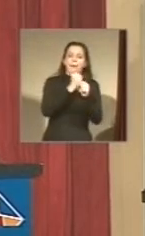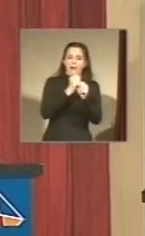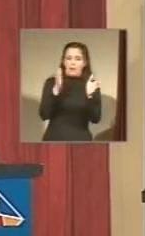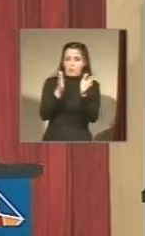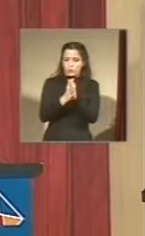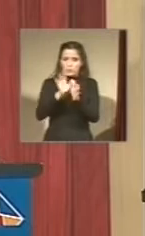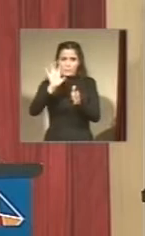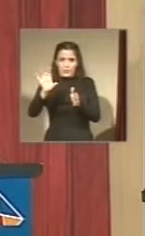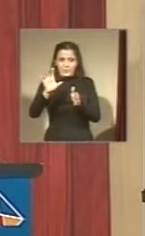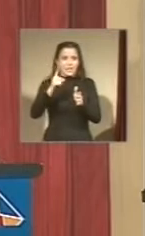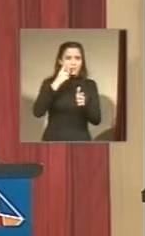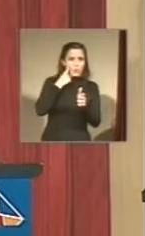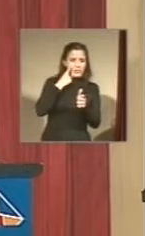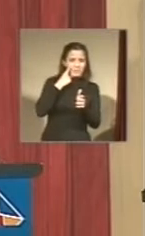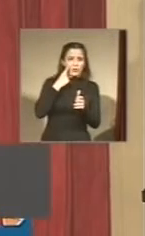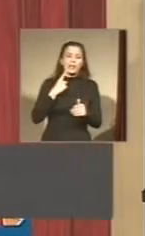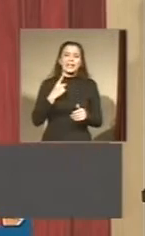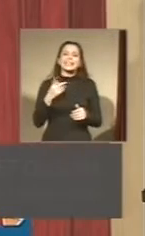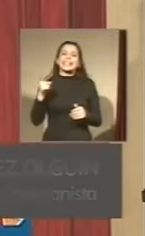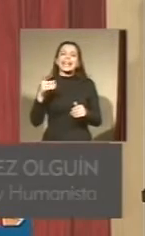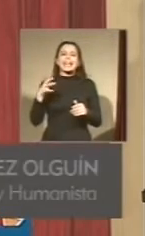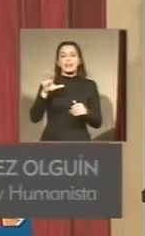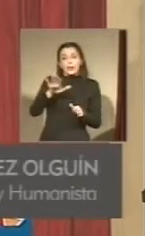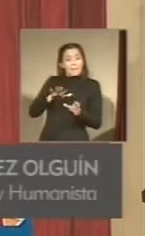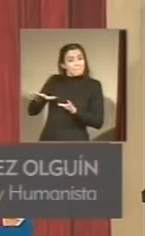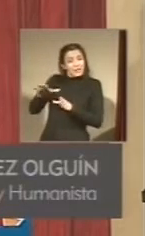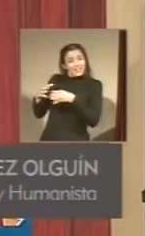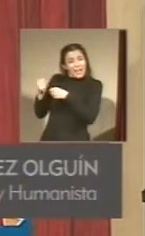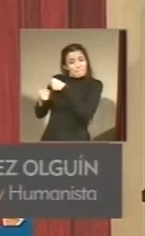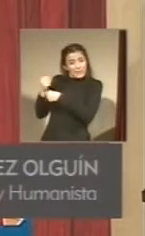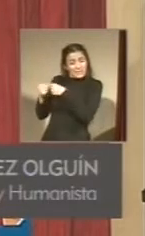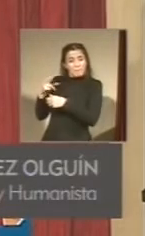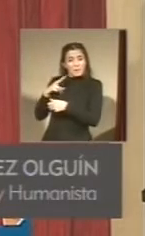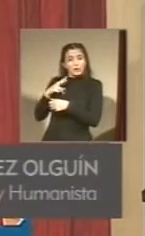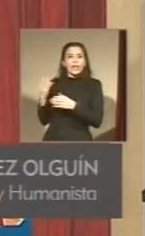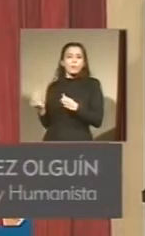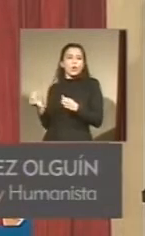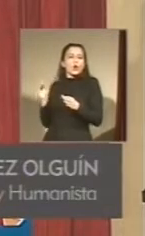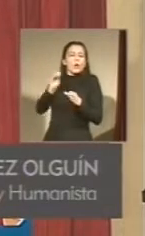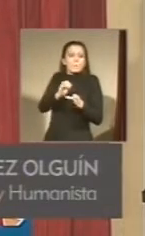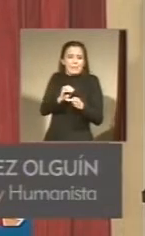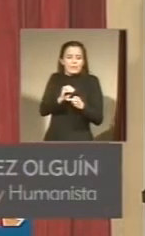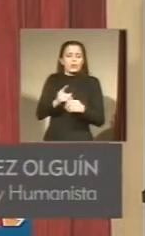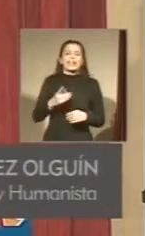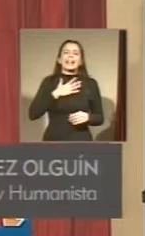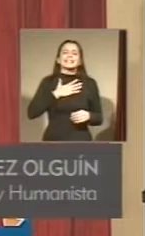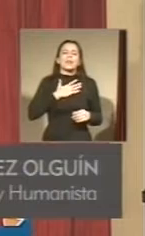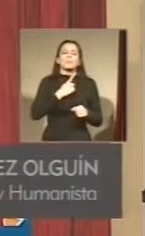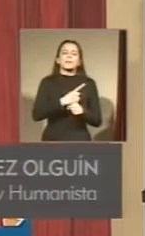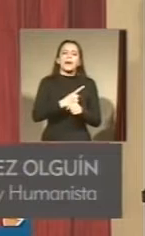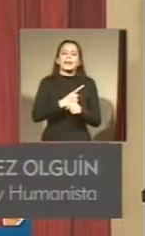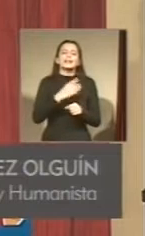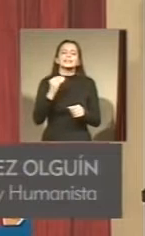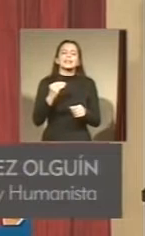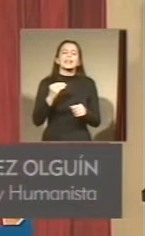y en donde el sector privado sea el complemento y al mismo tiempo que la salud primaria esté a cargo de los